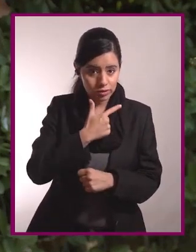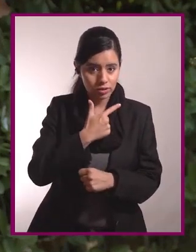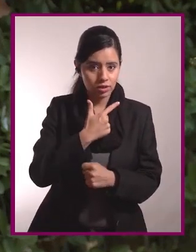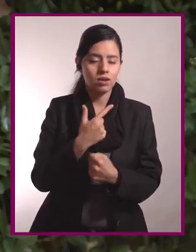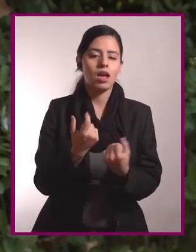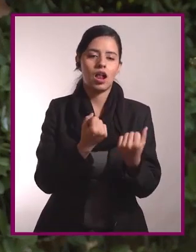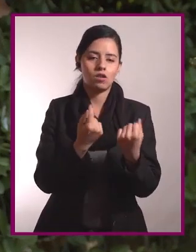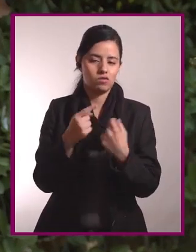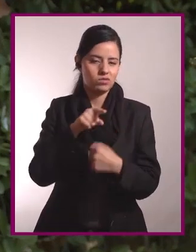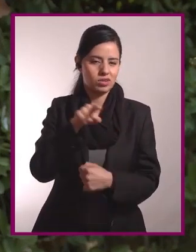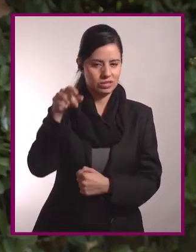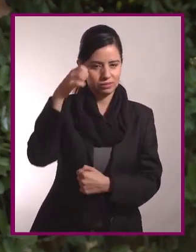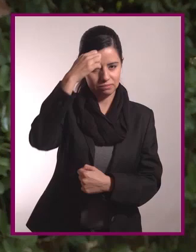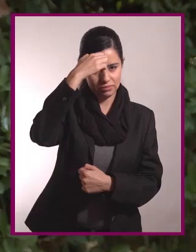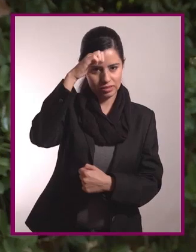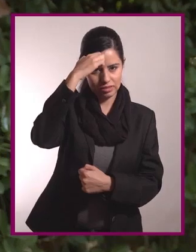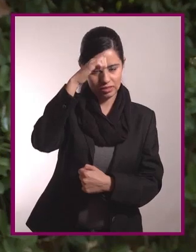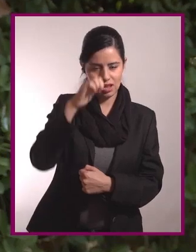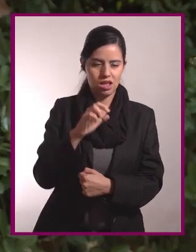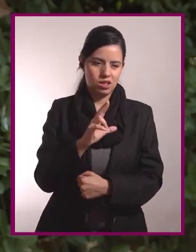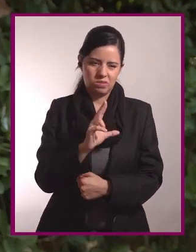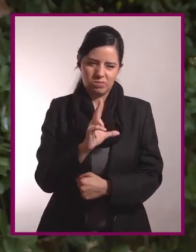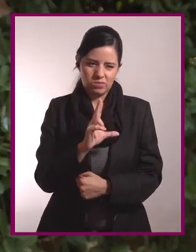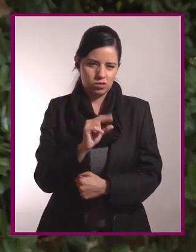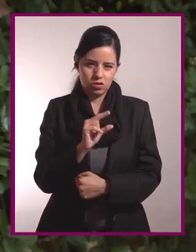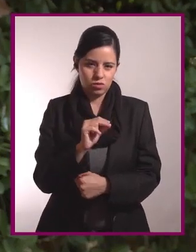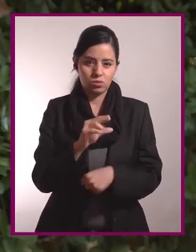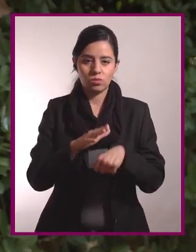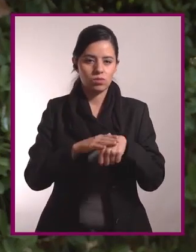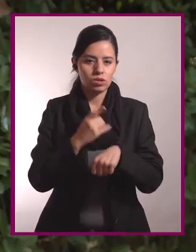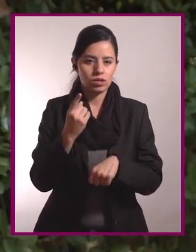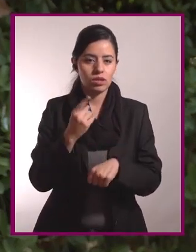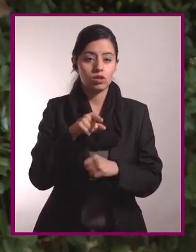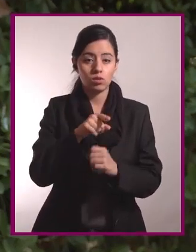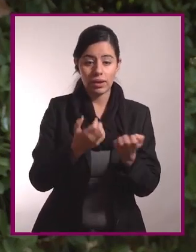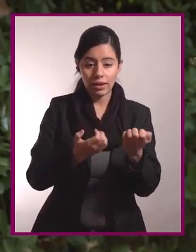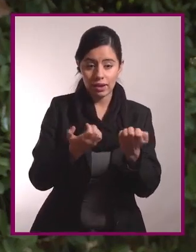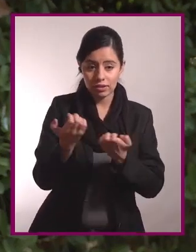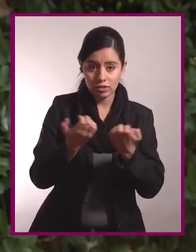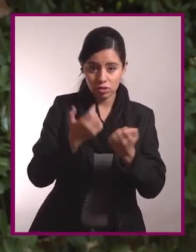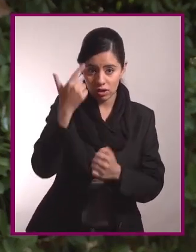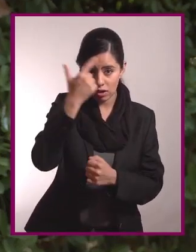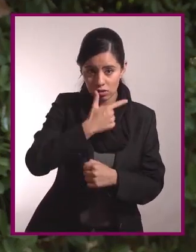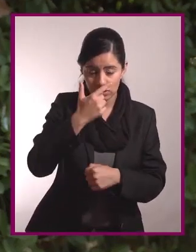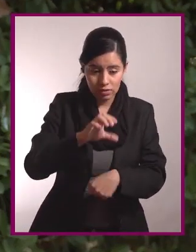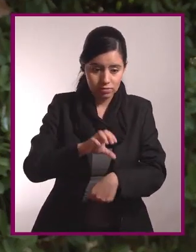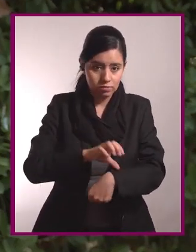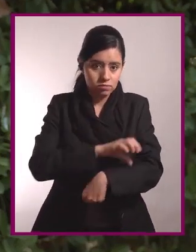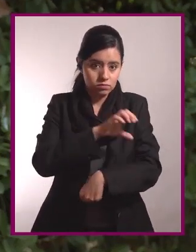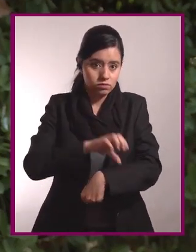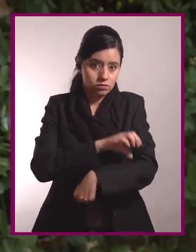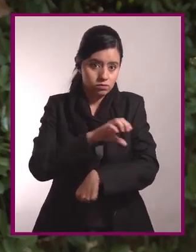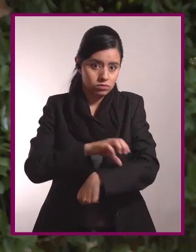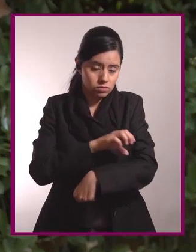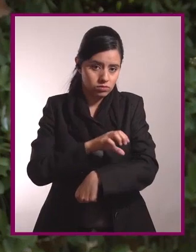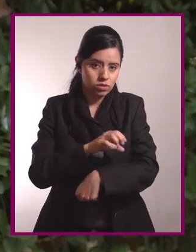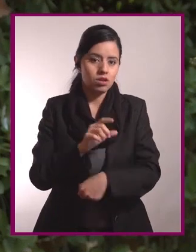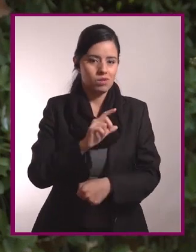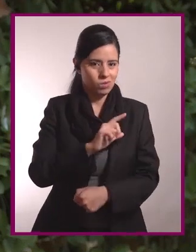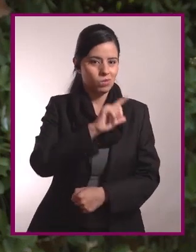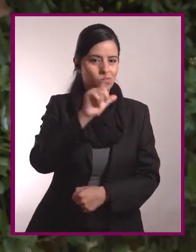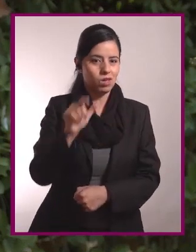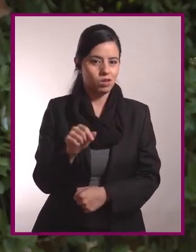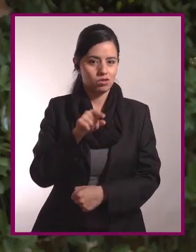algunos expertos no lo recomiendan porque al momento de realizar los ejercicios se genera adrenalina y esta tiene